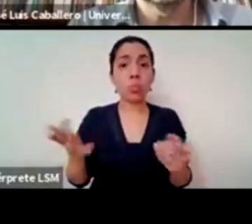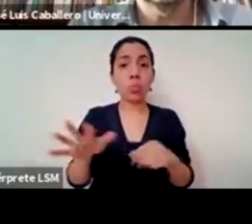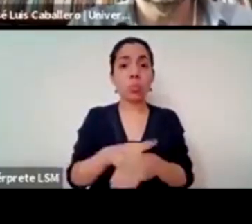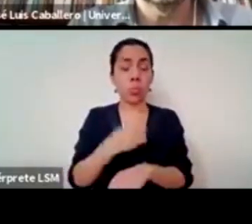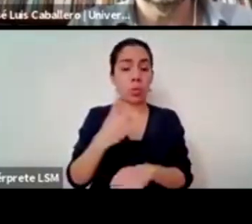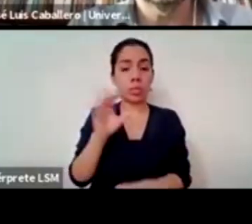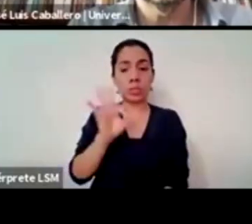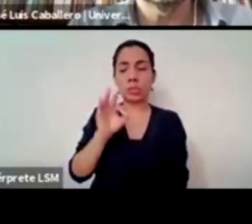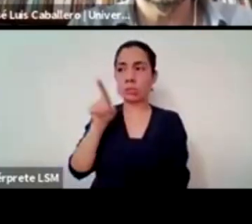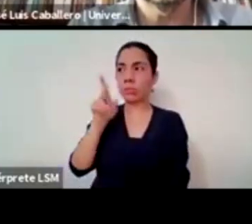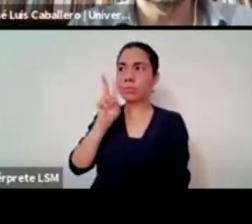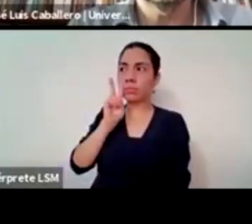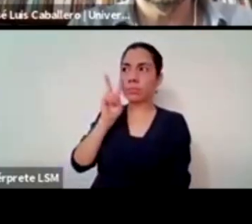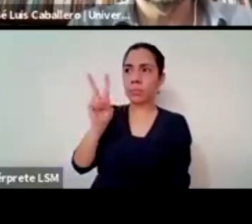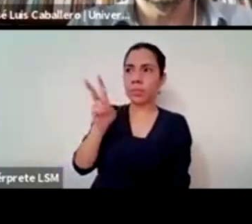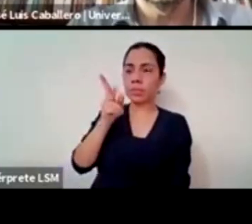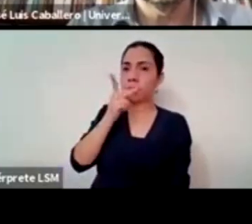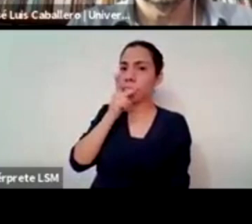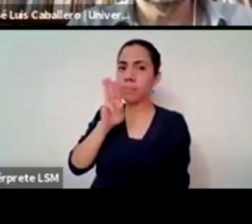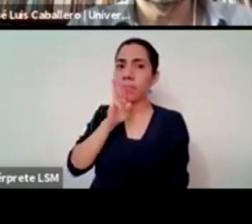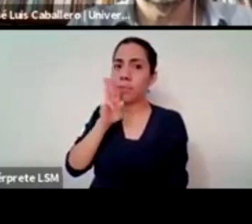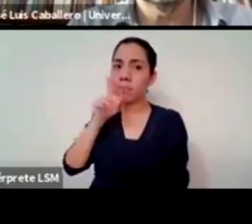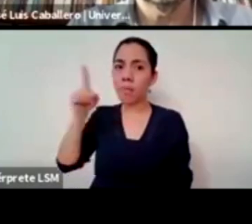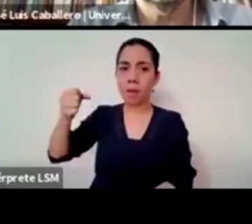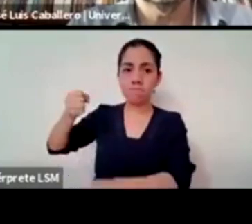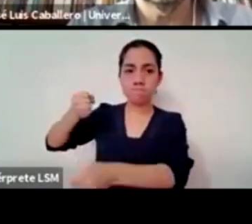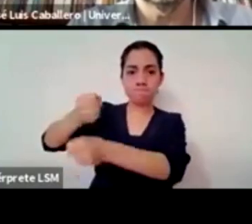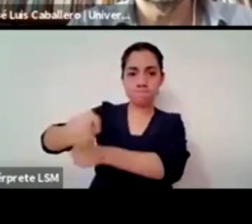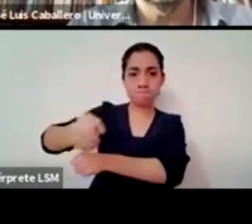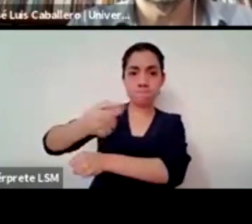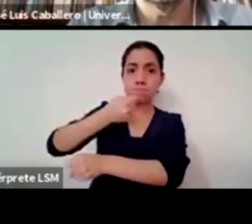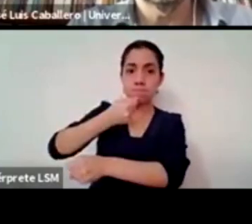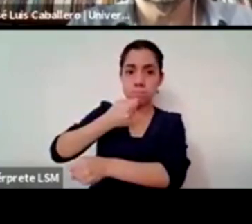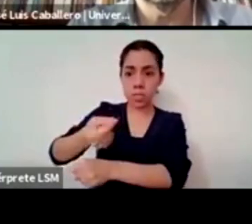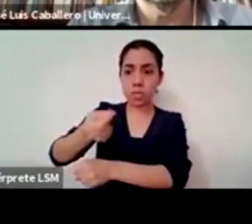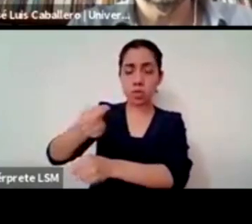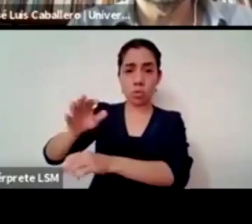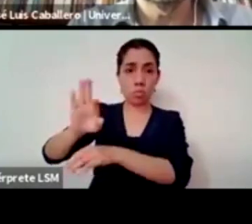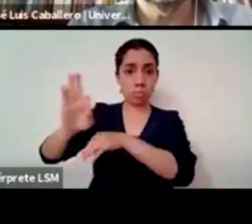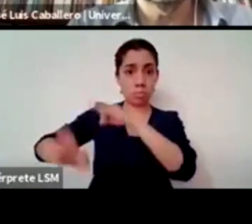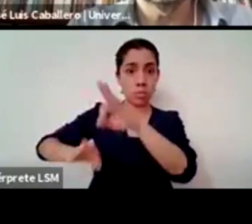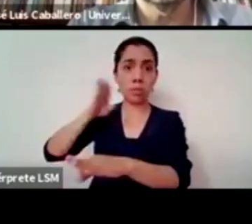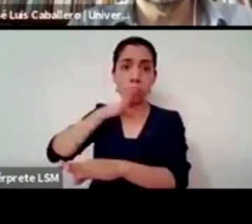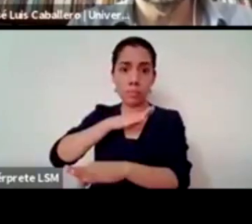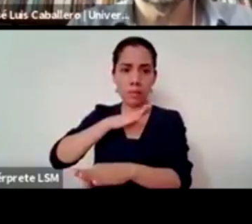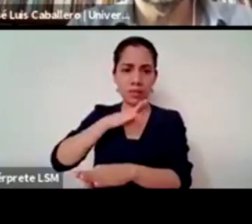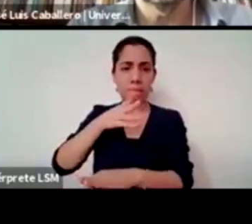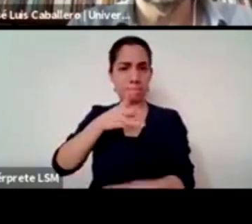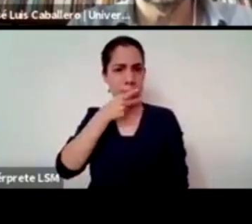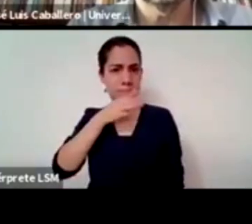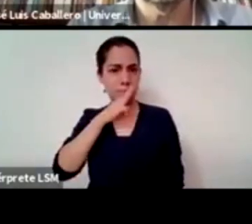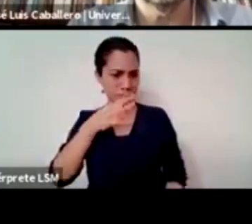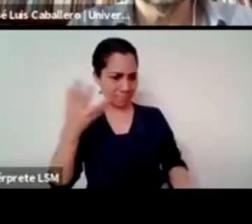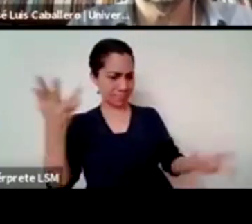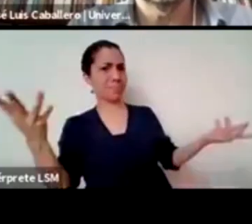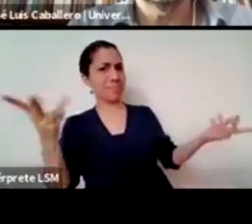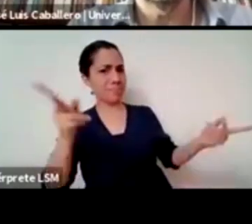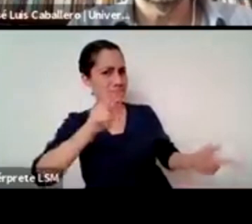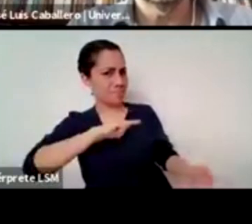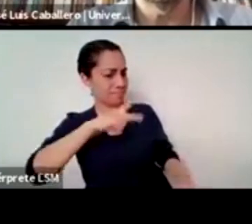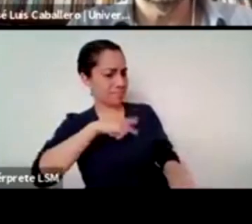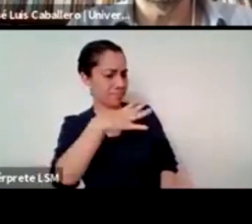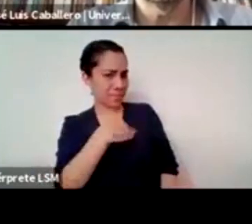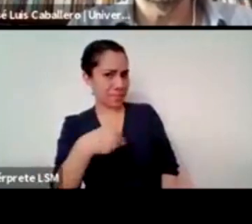padre o una madre pegar a un niño en la calle o maltratarlo y te dicen esto es mío como si fuera un objeto algo que les